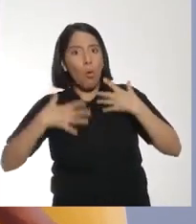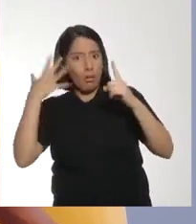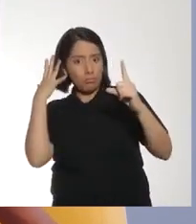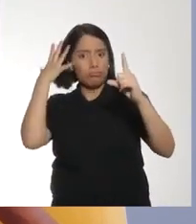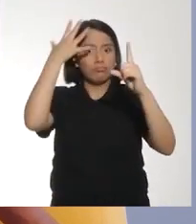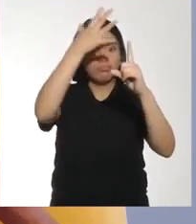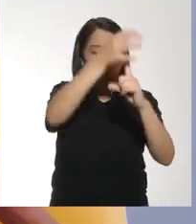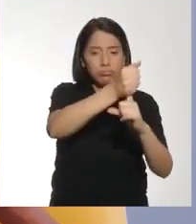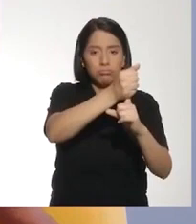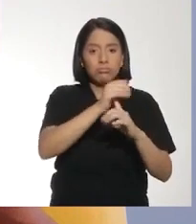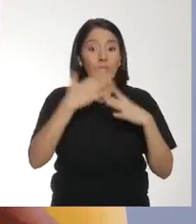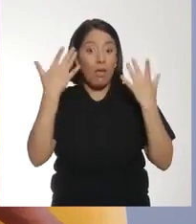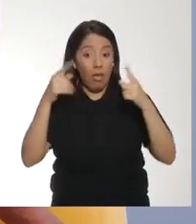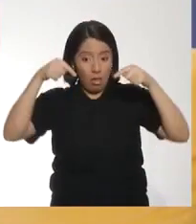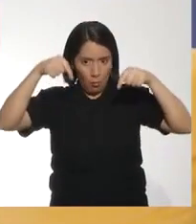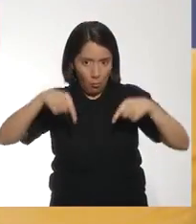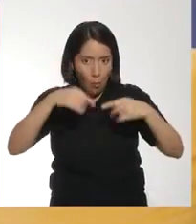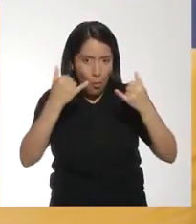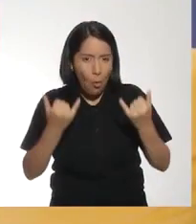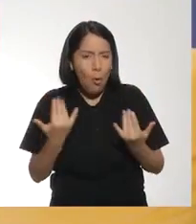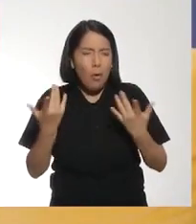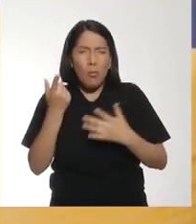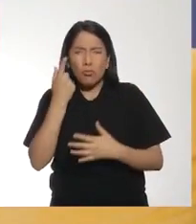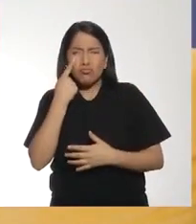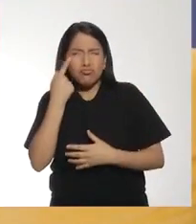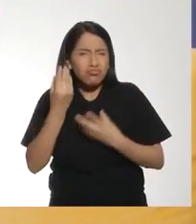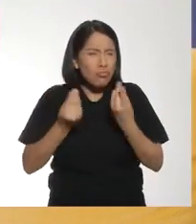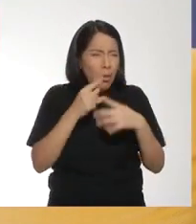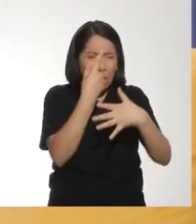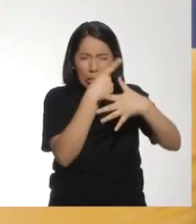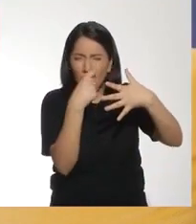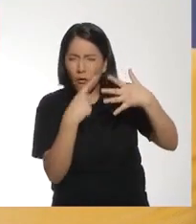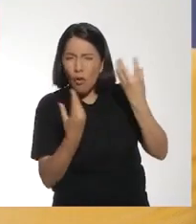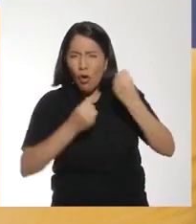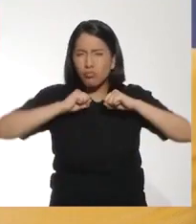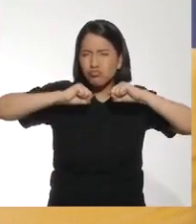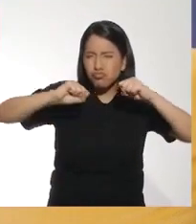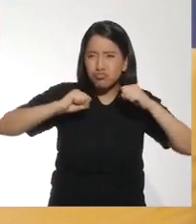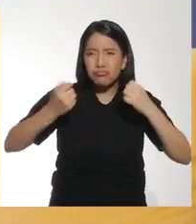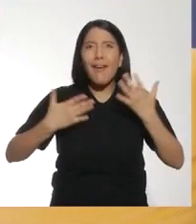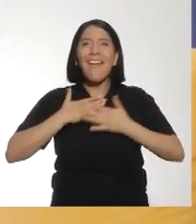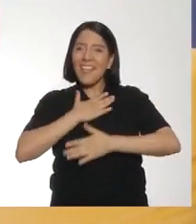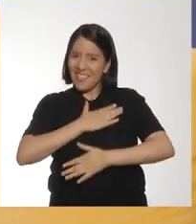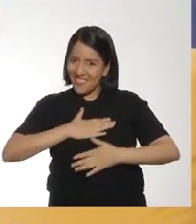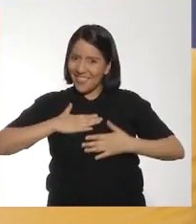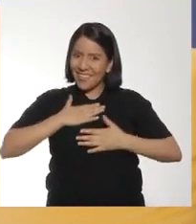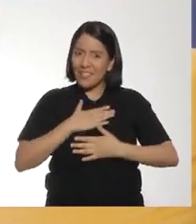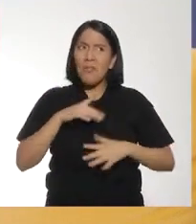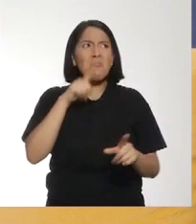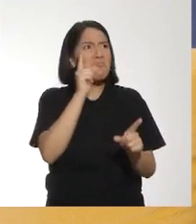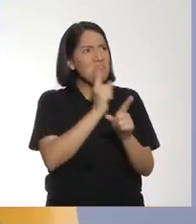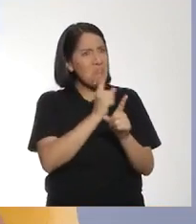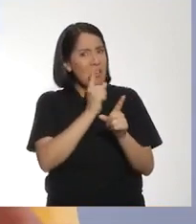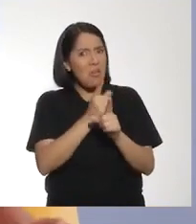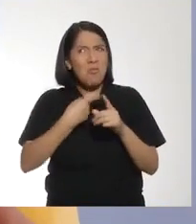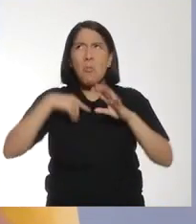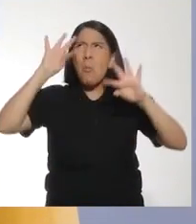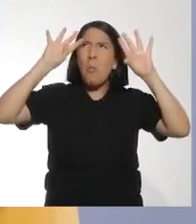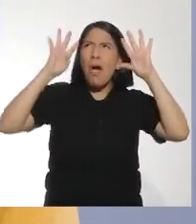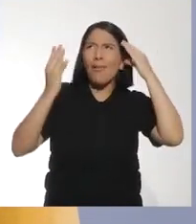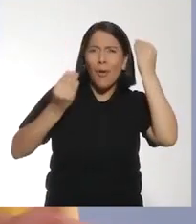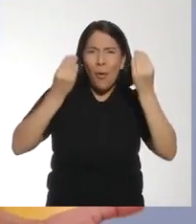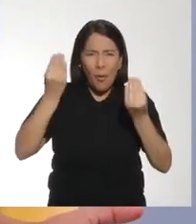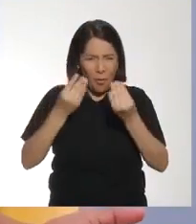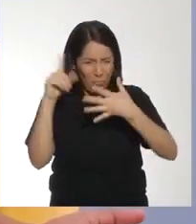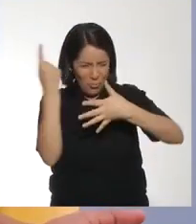sentidos Para poder cumplir Sus retos El día de hoy Hemos conocido diversas formas De hacer actividad física Y de manera muy divertida Tienes